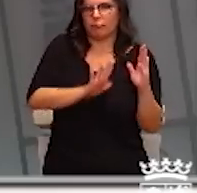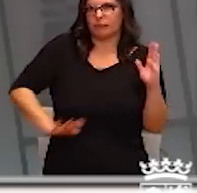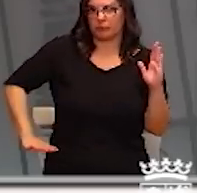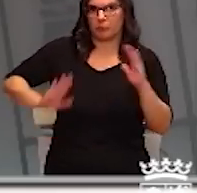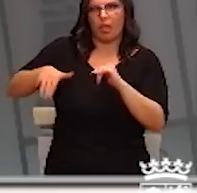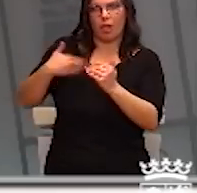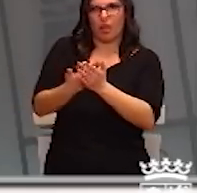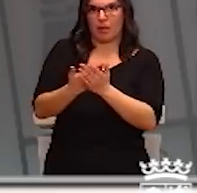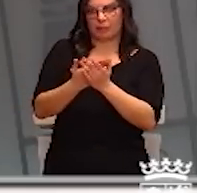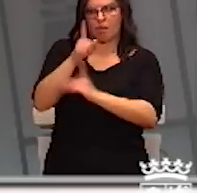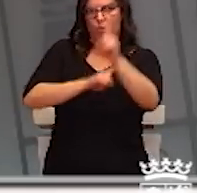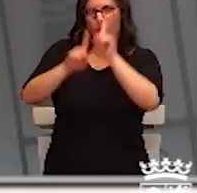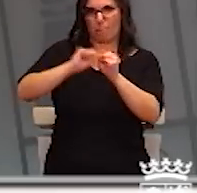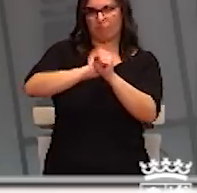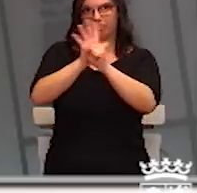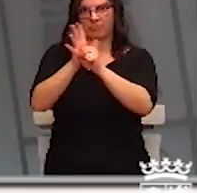finalice esta crisis.